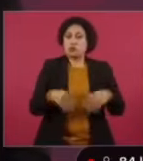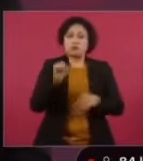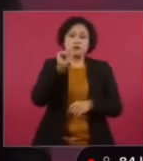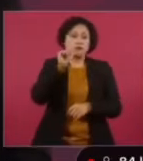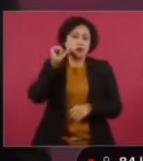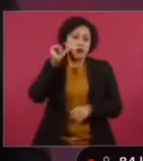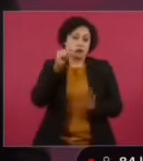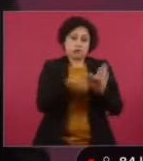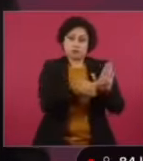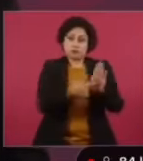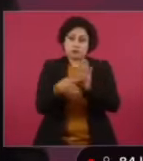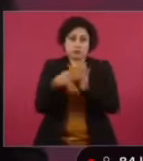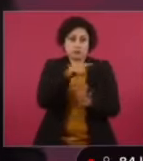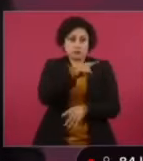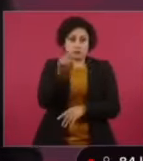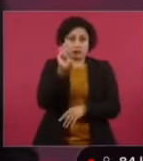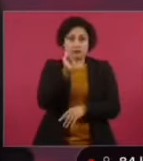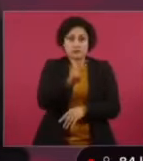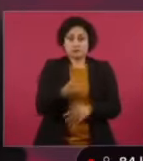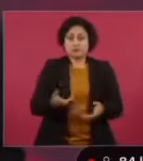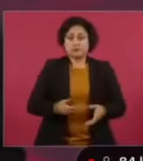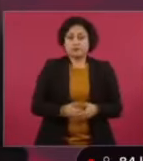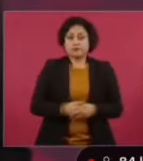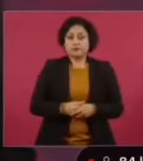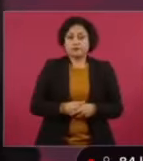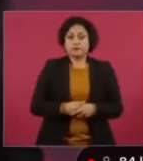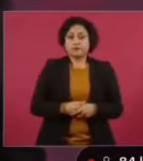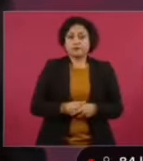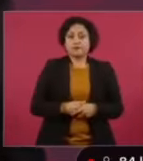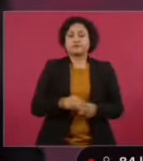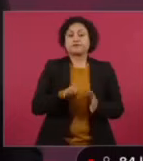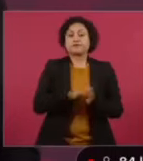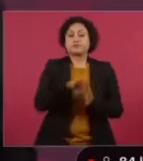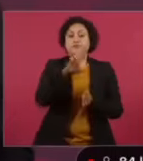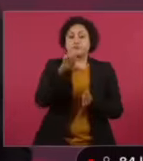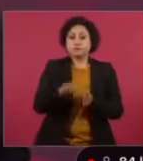cuando el temblor,